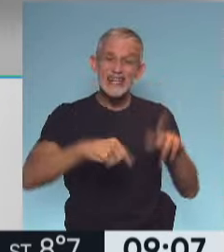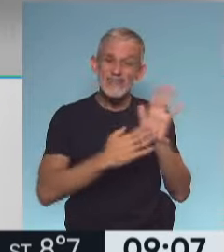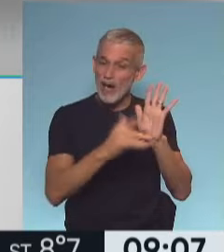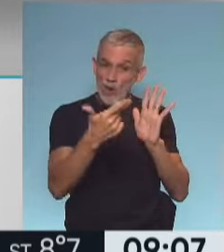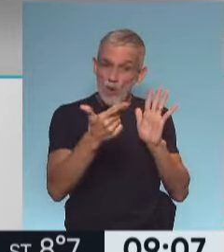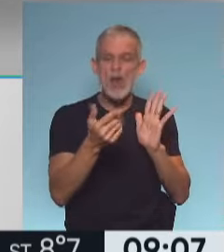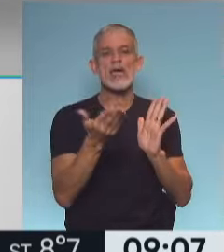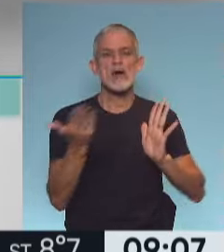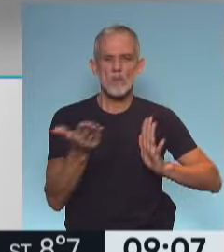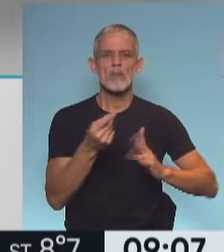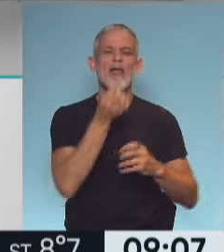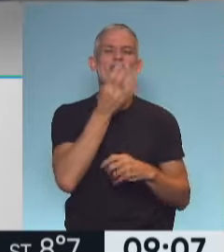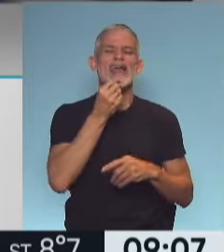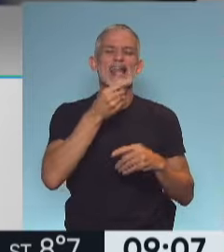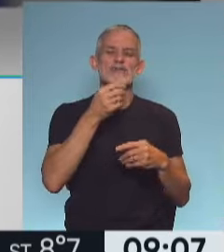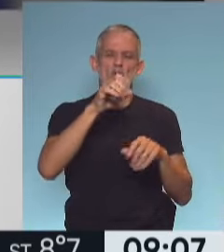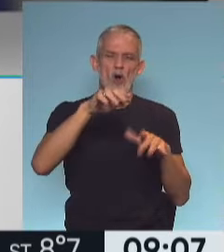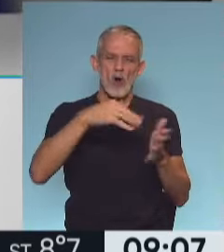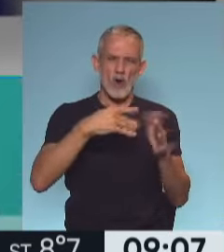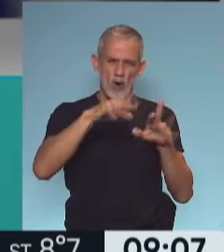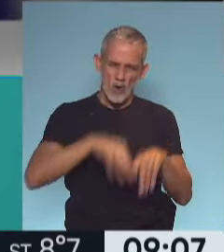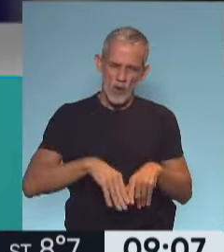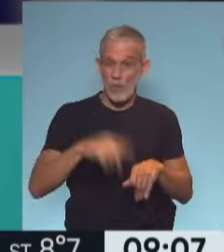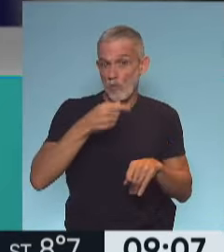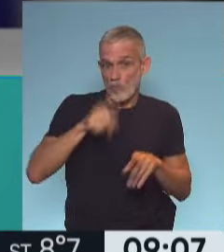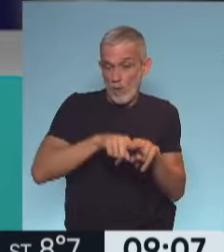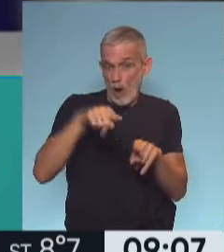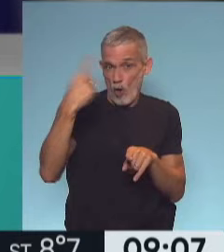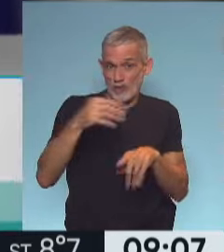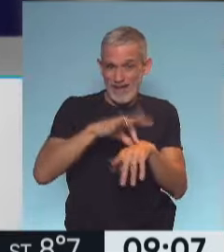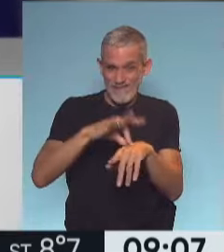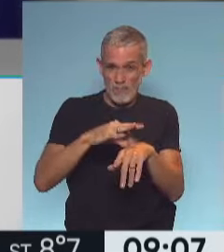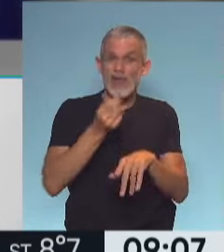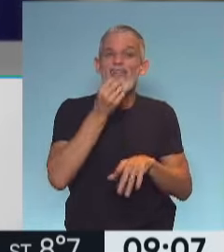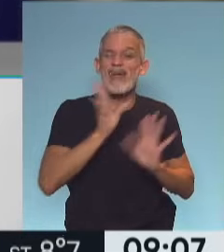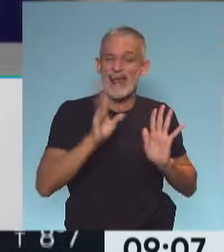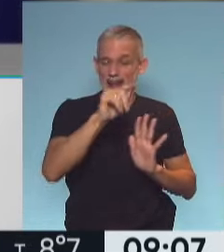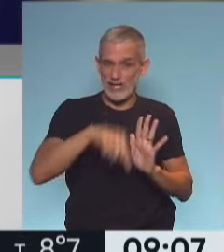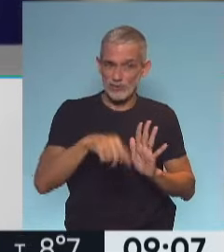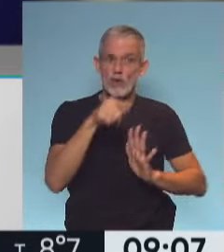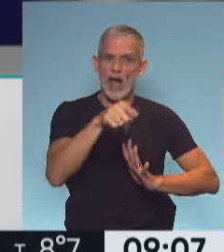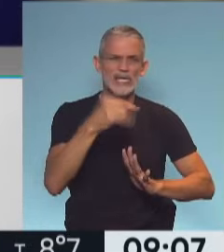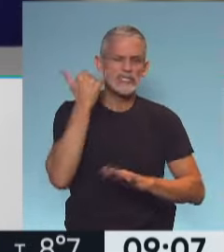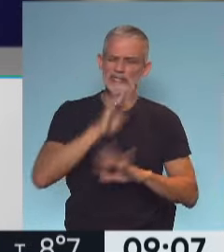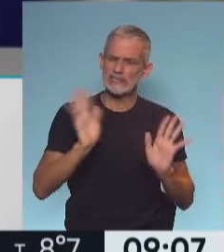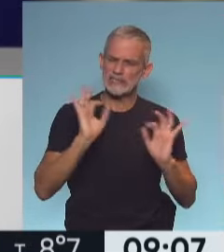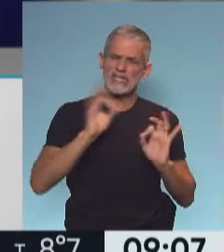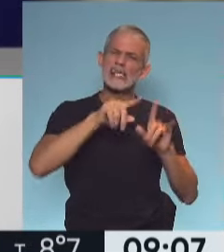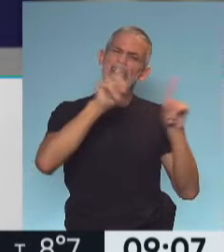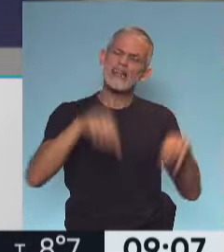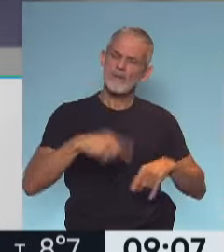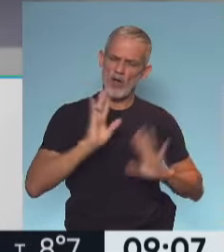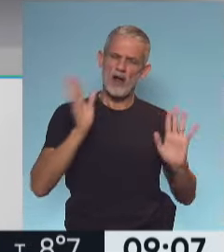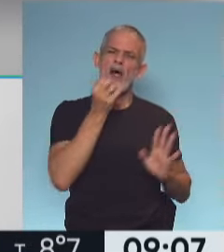discapacidad, hacen la declaración jurada como cualquier otra patología que uno ha declarado y que ahí está, no tienen que hacer nada, sino que hacer la